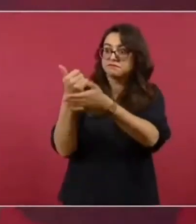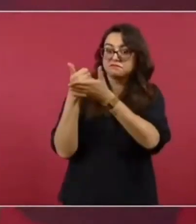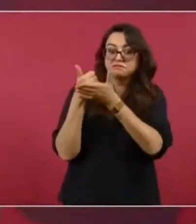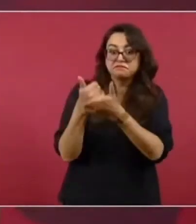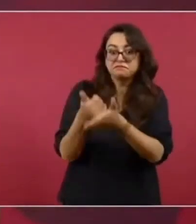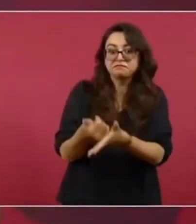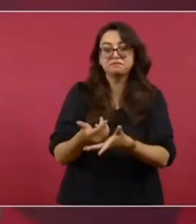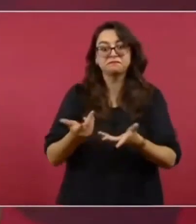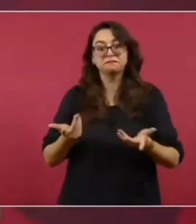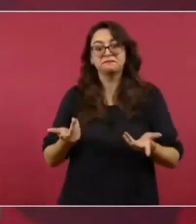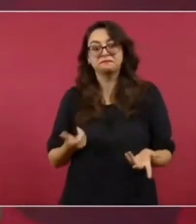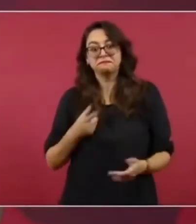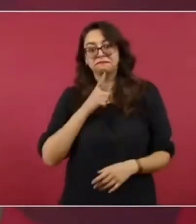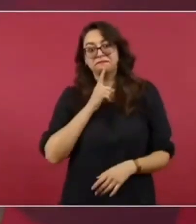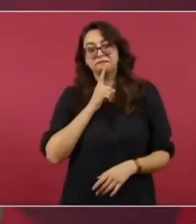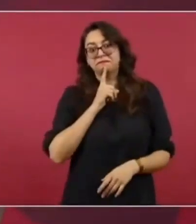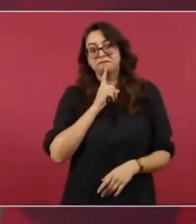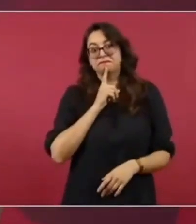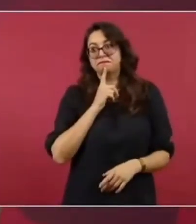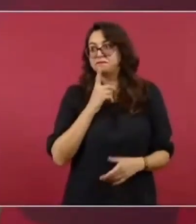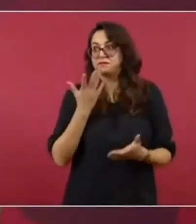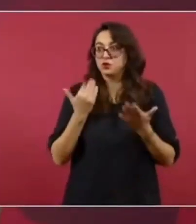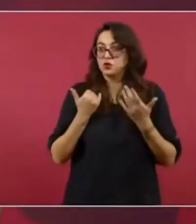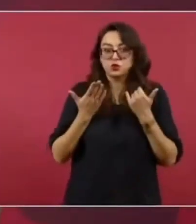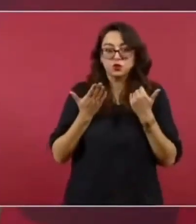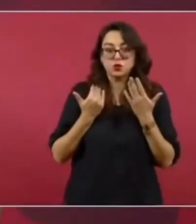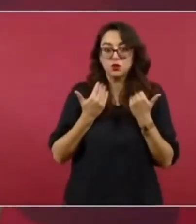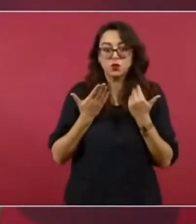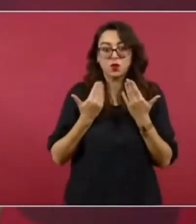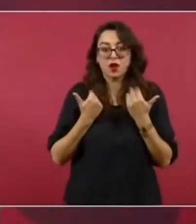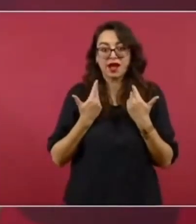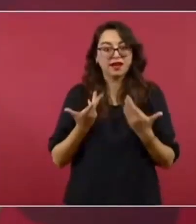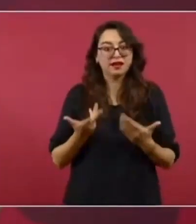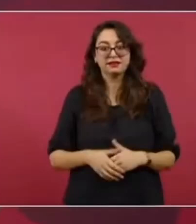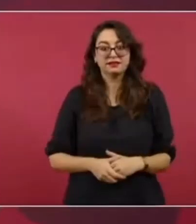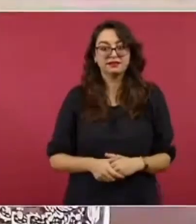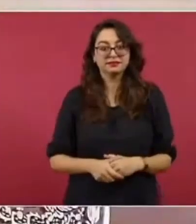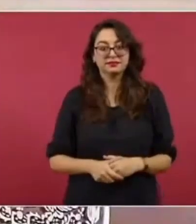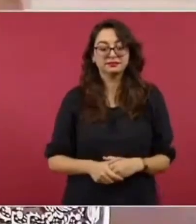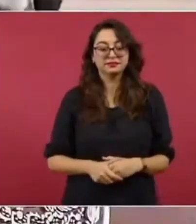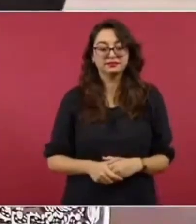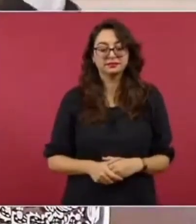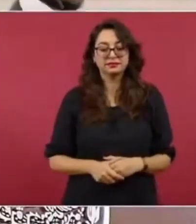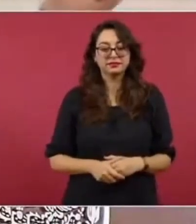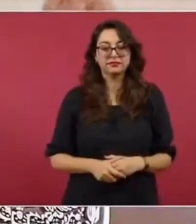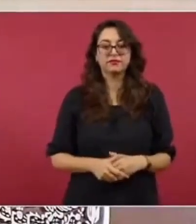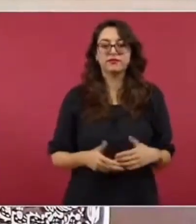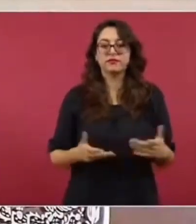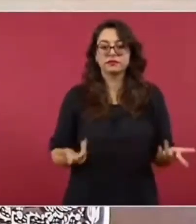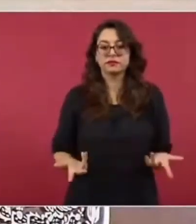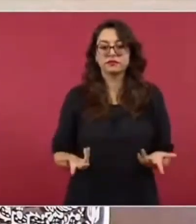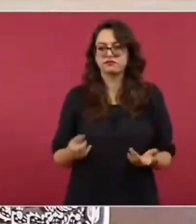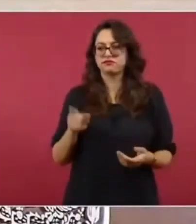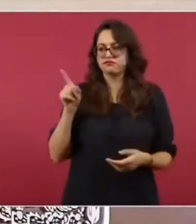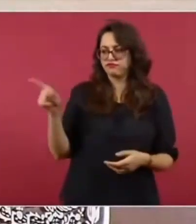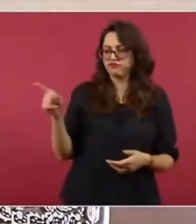del Poder Judicial en favor del pueblo así trascendente